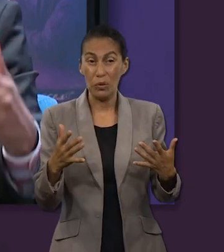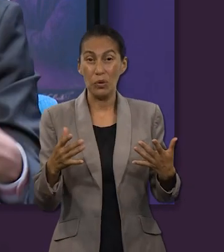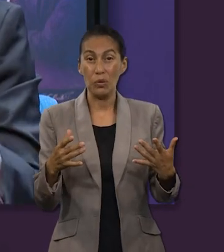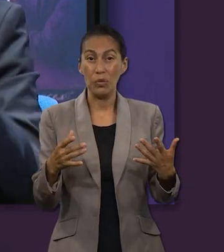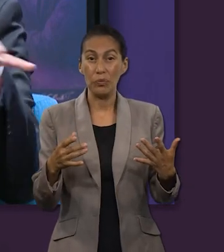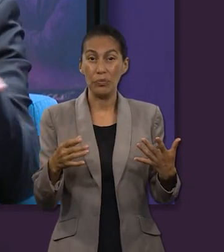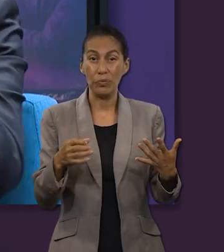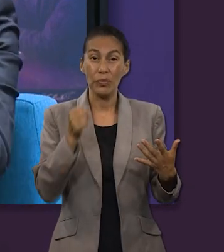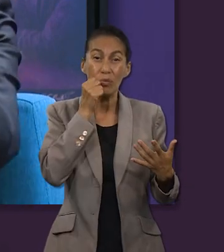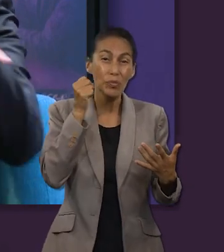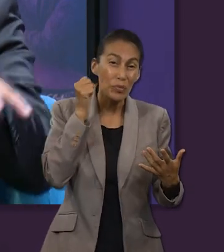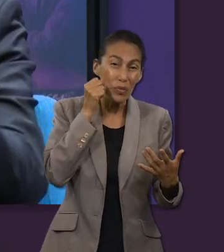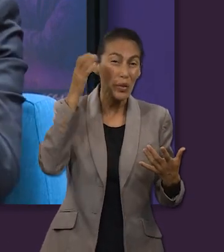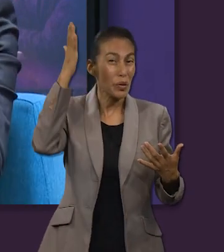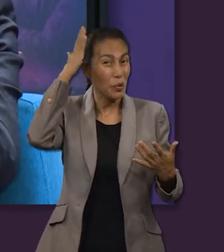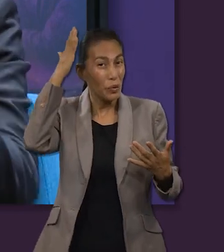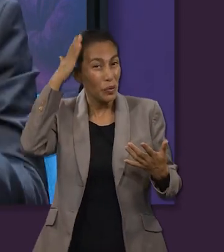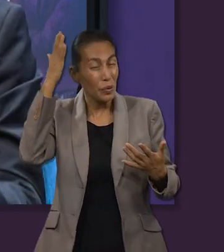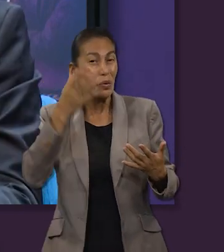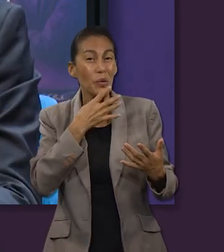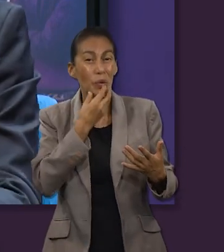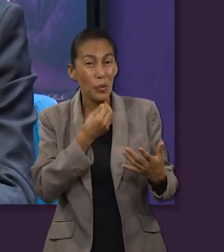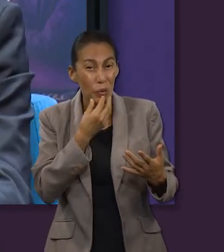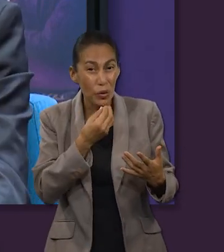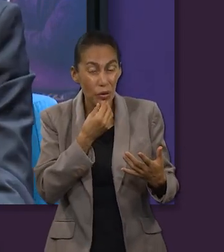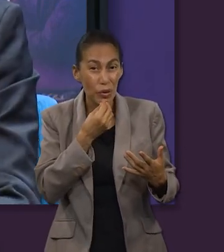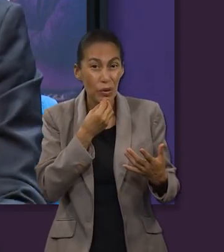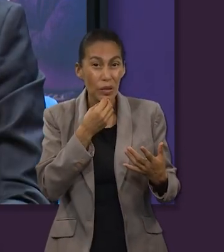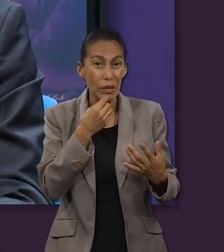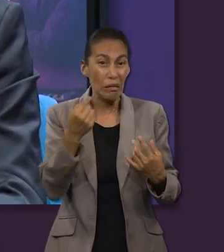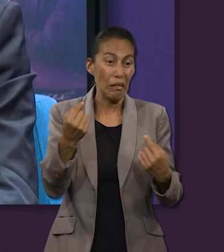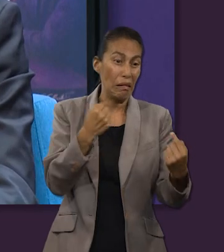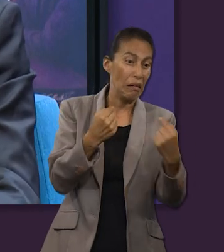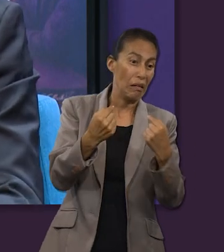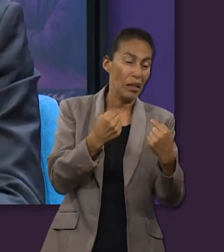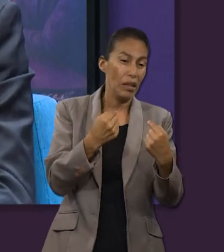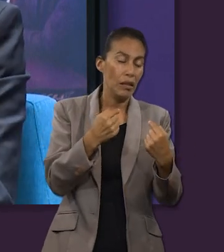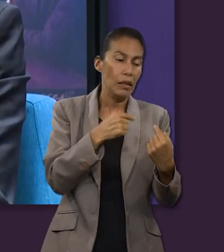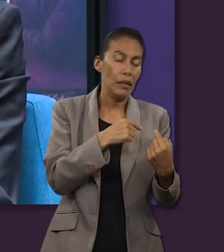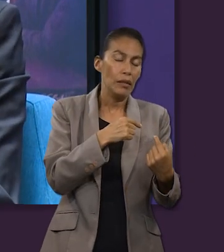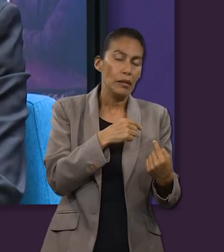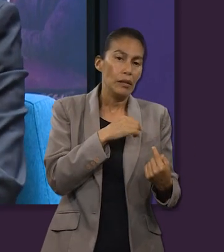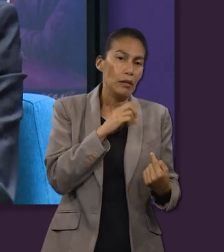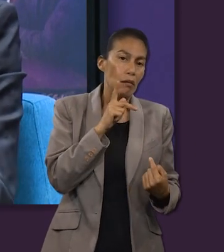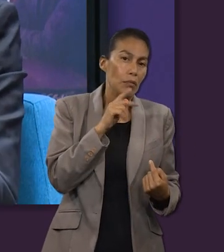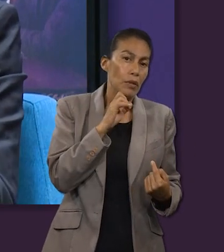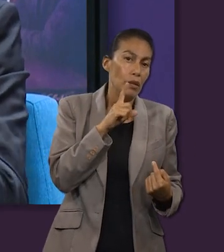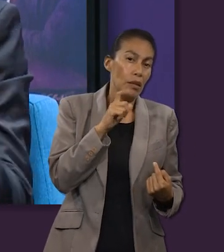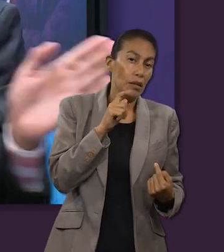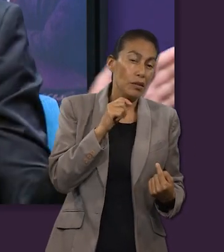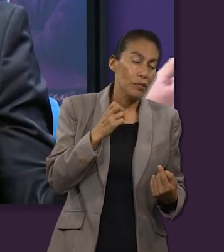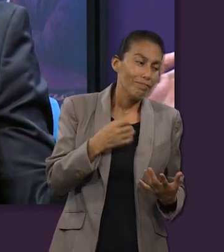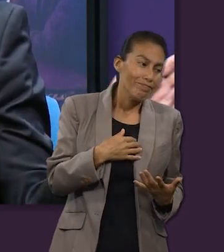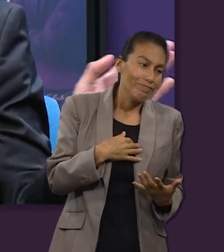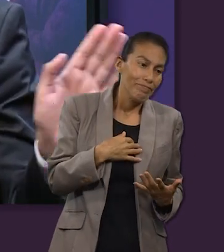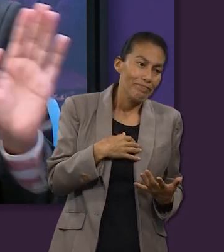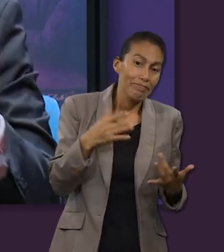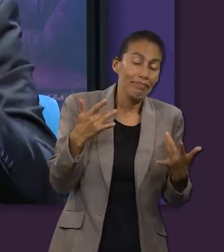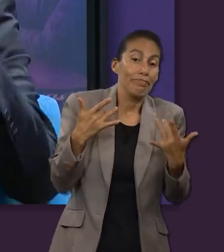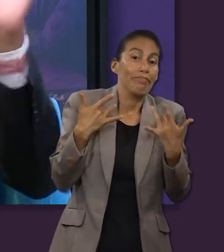después de mucha presión, incluso de los mismos líderes judíos, él terminó lavándose las manos y diciendo,